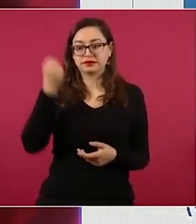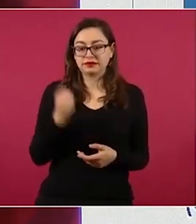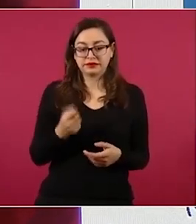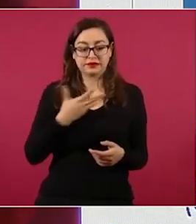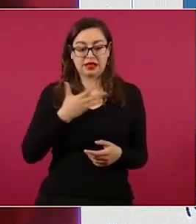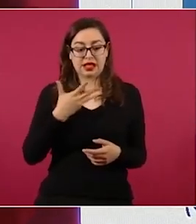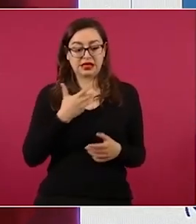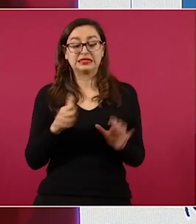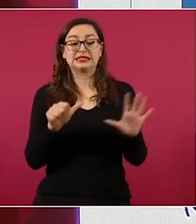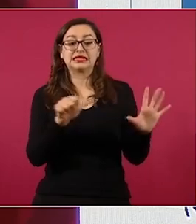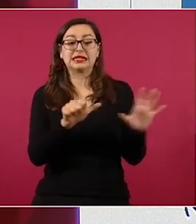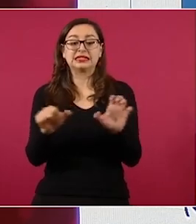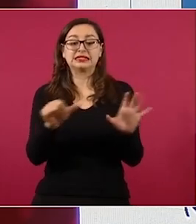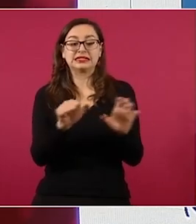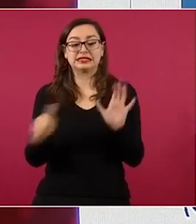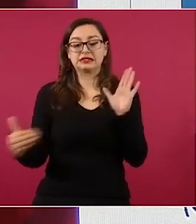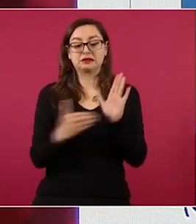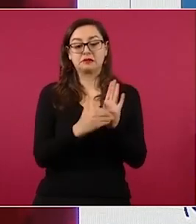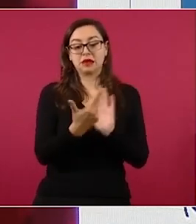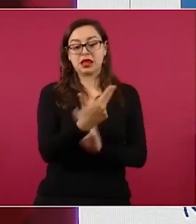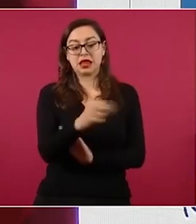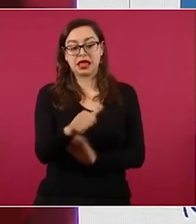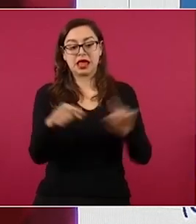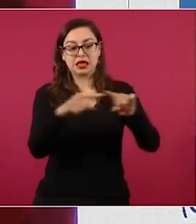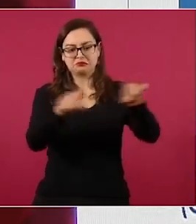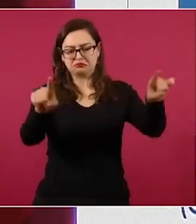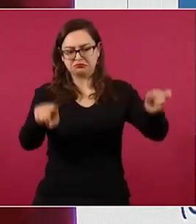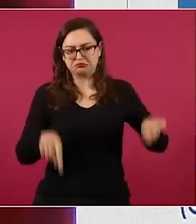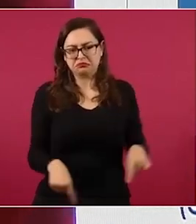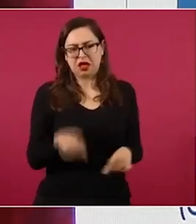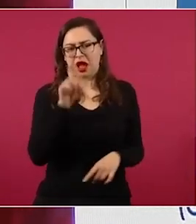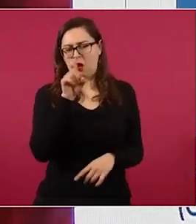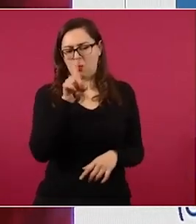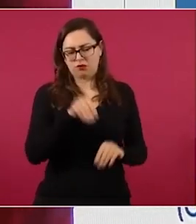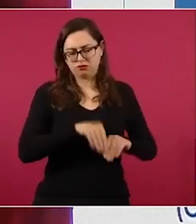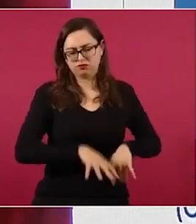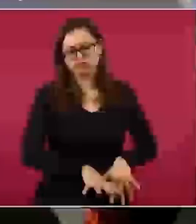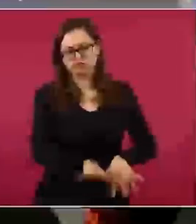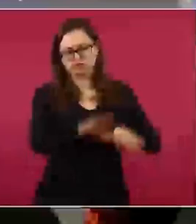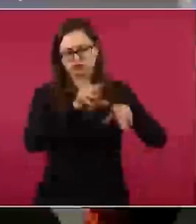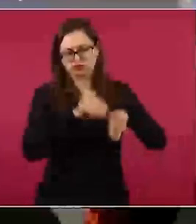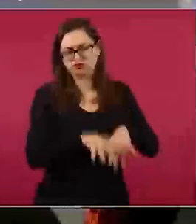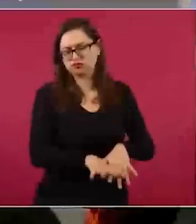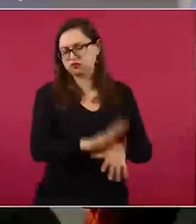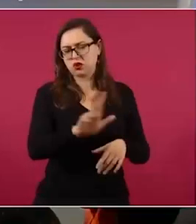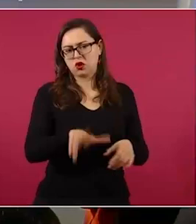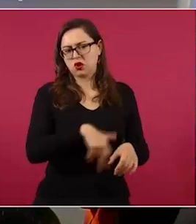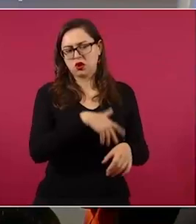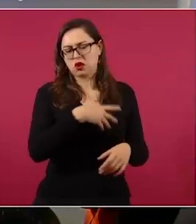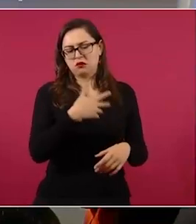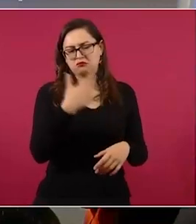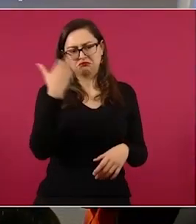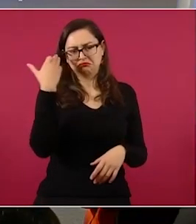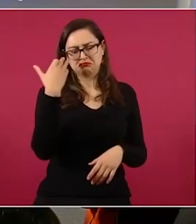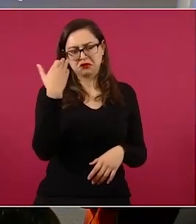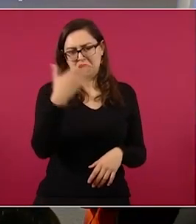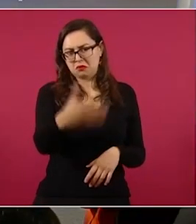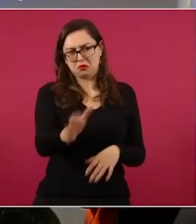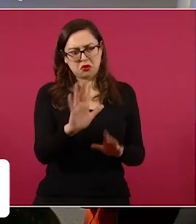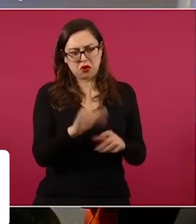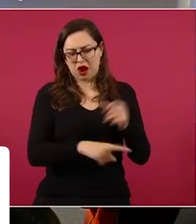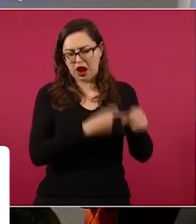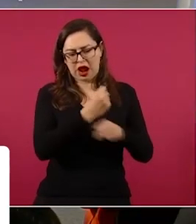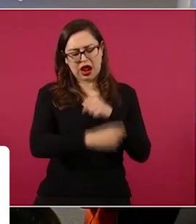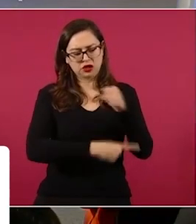riego y ahí son productores que también los estamos ayudando, porque se les